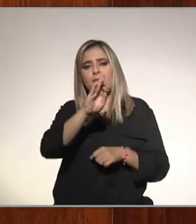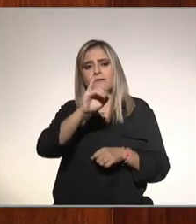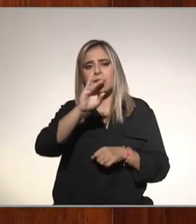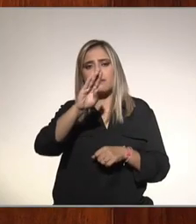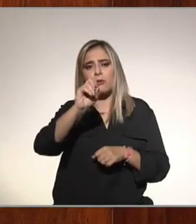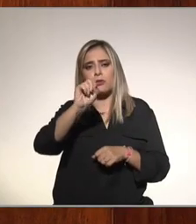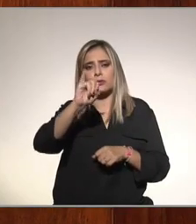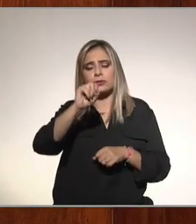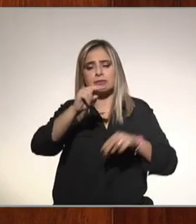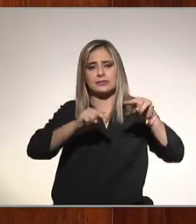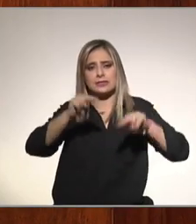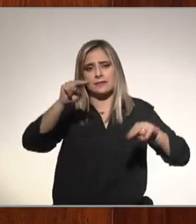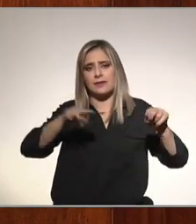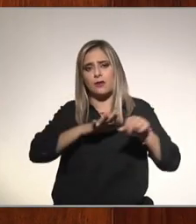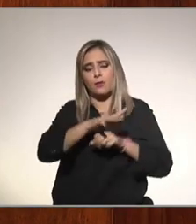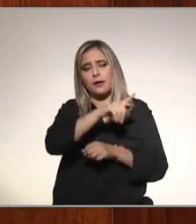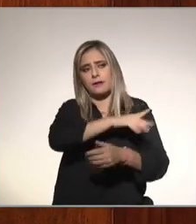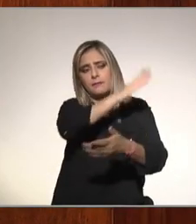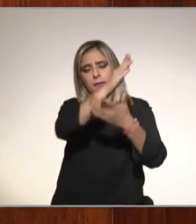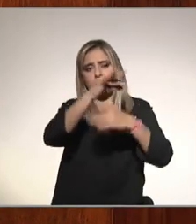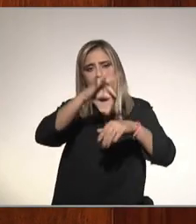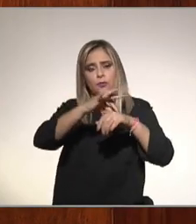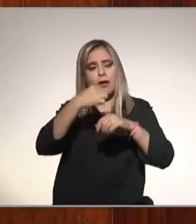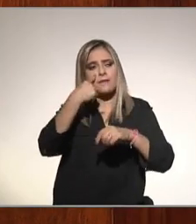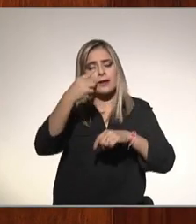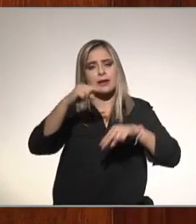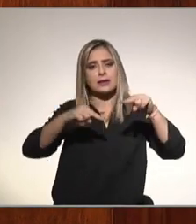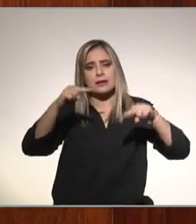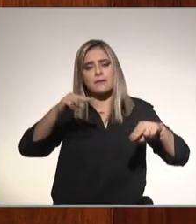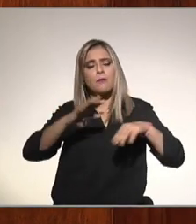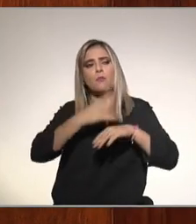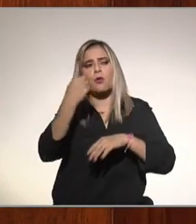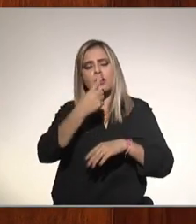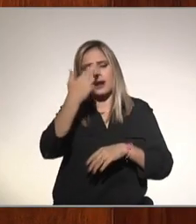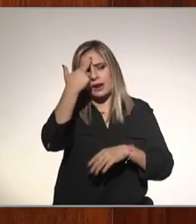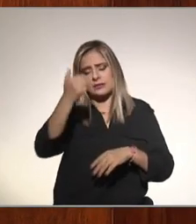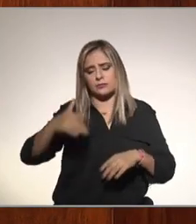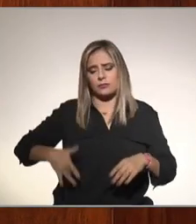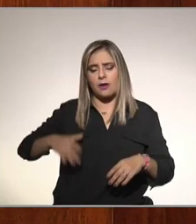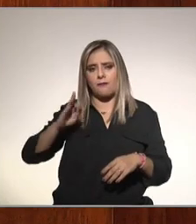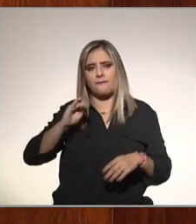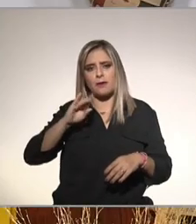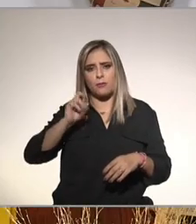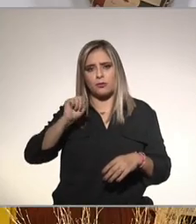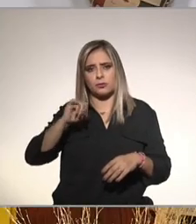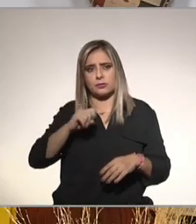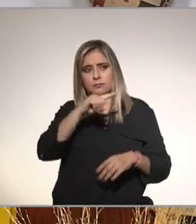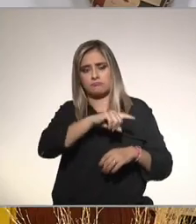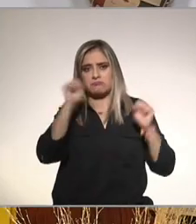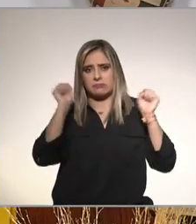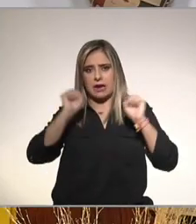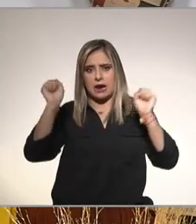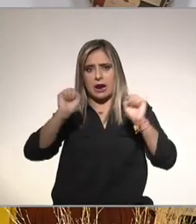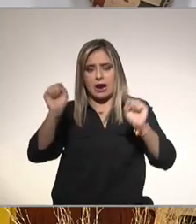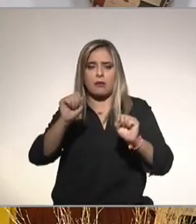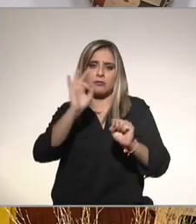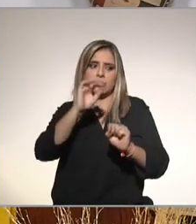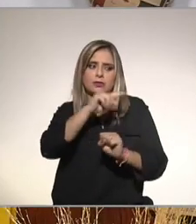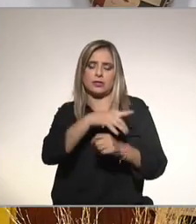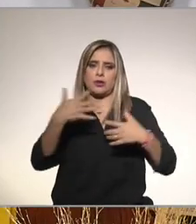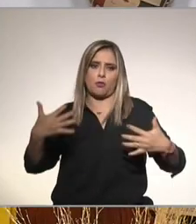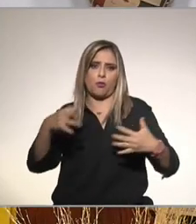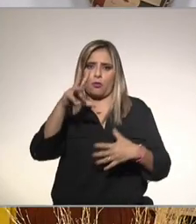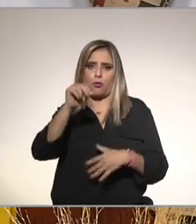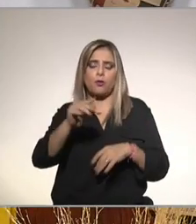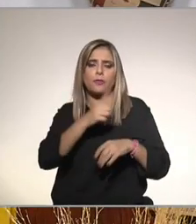en que esté si debe de acudir a su médico y ver cuál es la causa de esa fibrosis sí porque si es un maratonista seguramente no va a ser por sobrepeso obesidad hay que